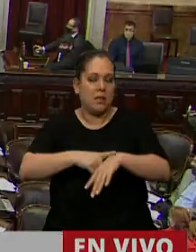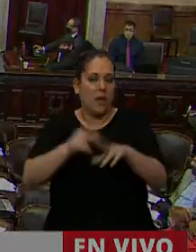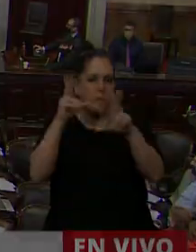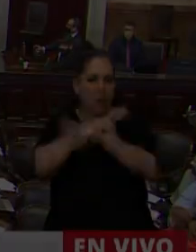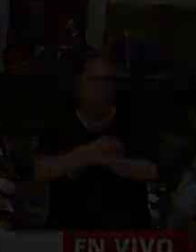sin sonido. Gracias.